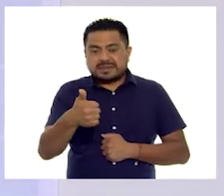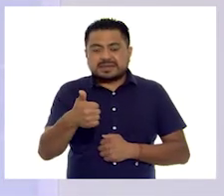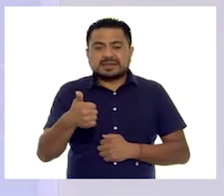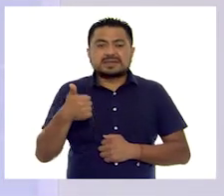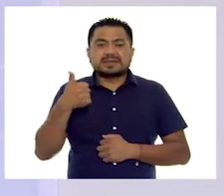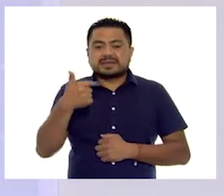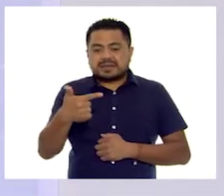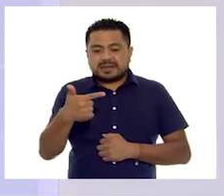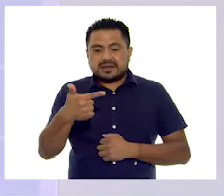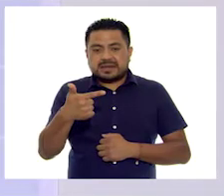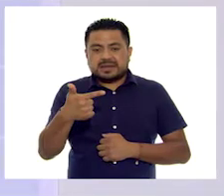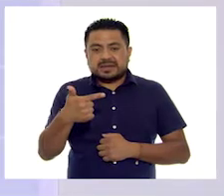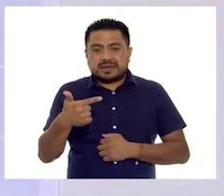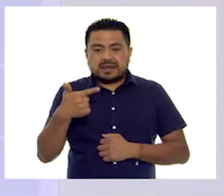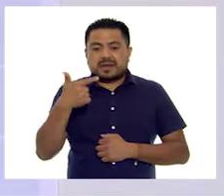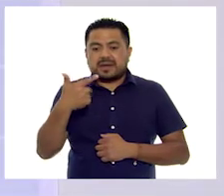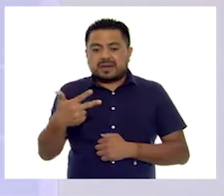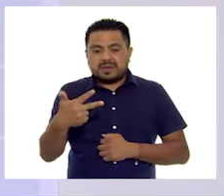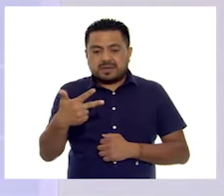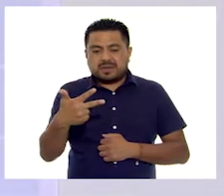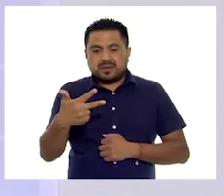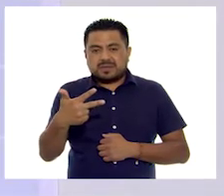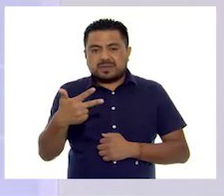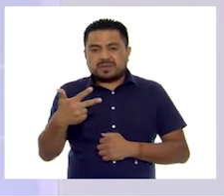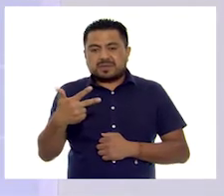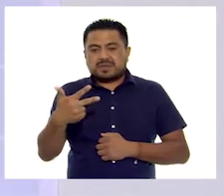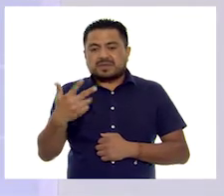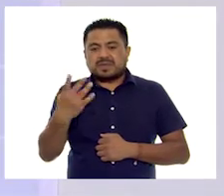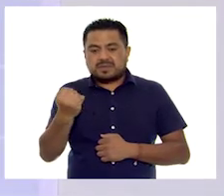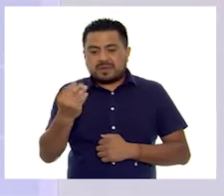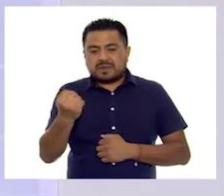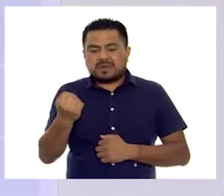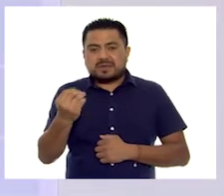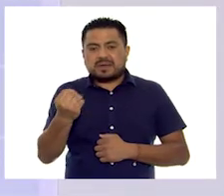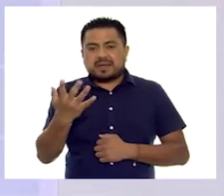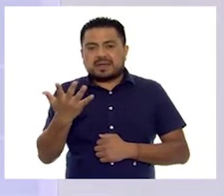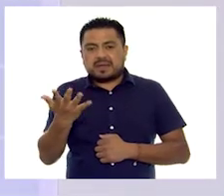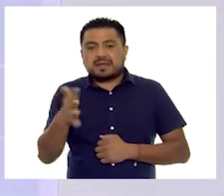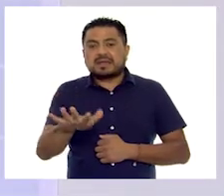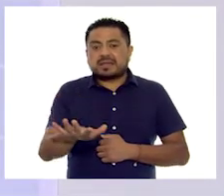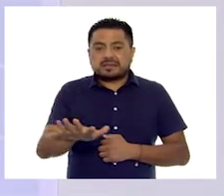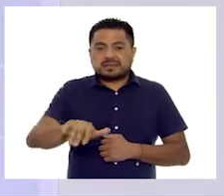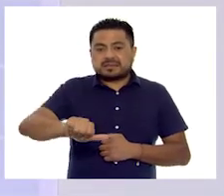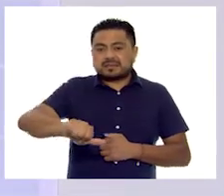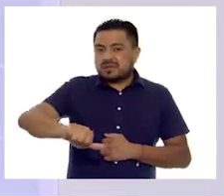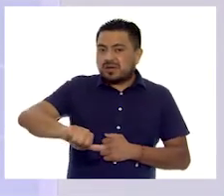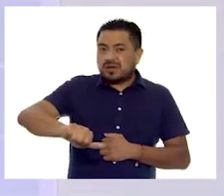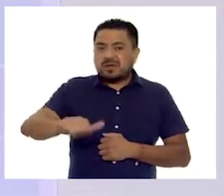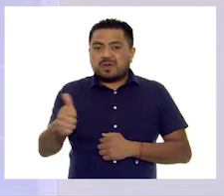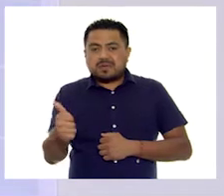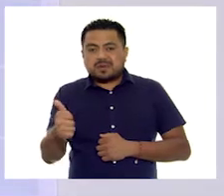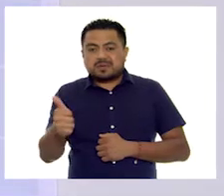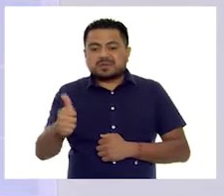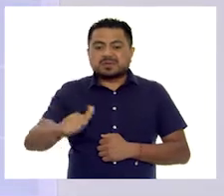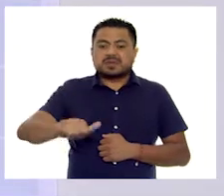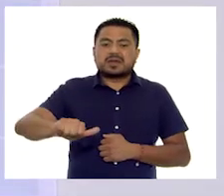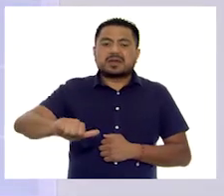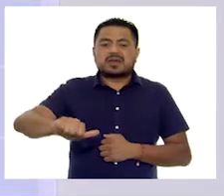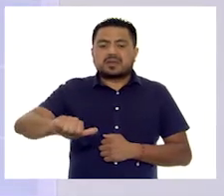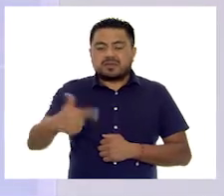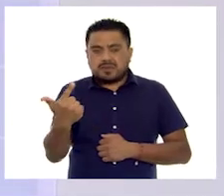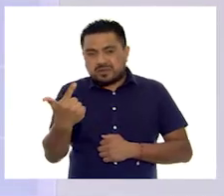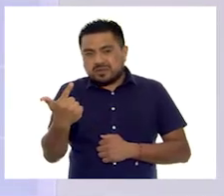seis, siete, ocho, nueve, diez, once,